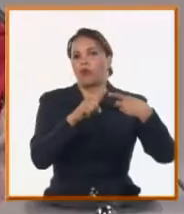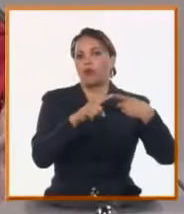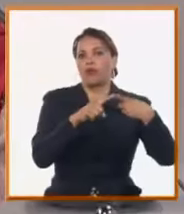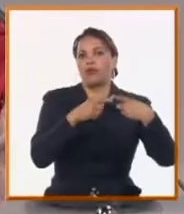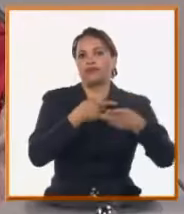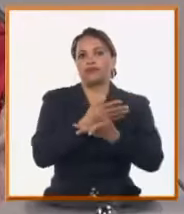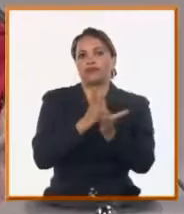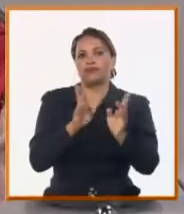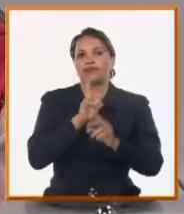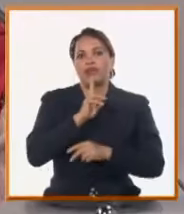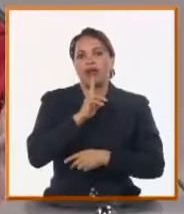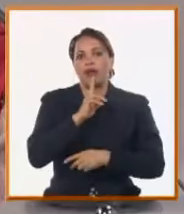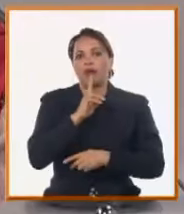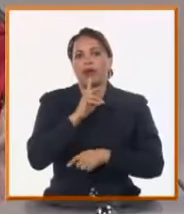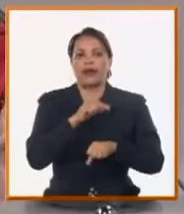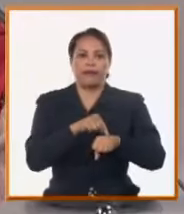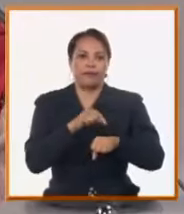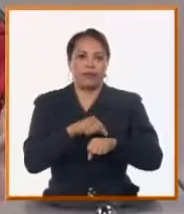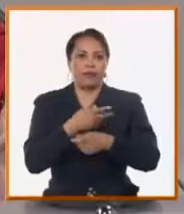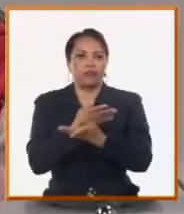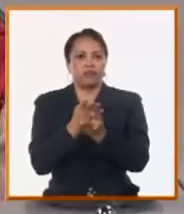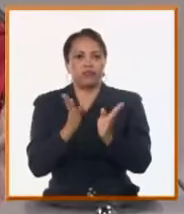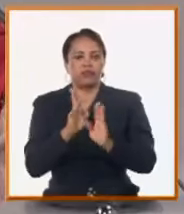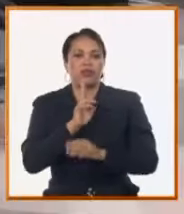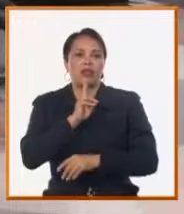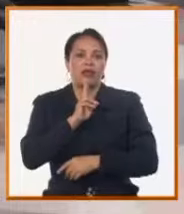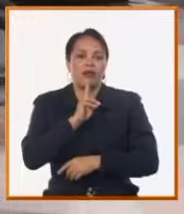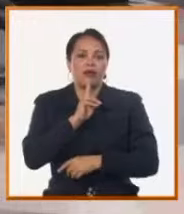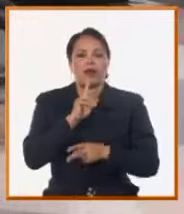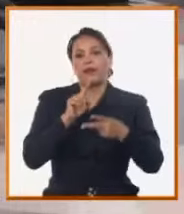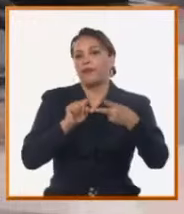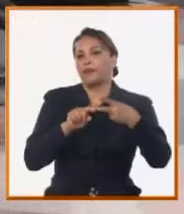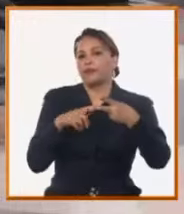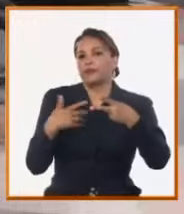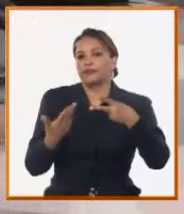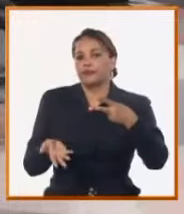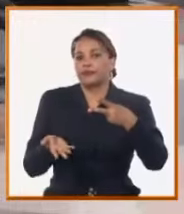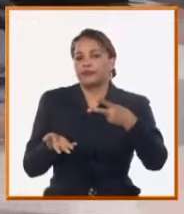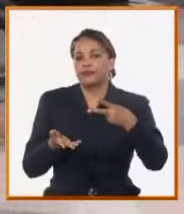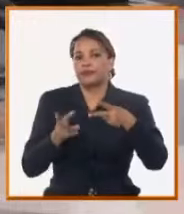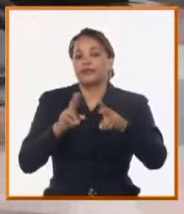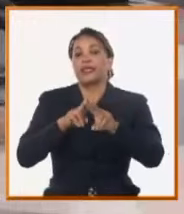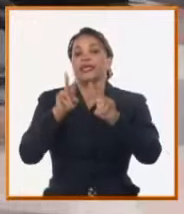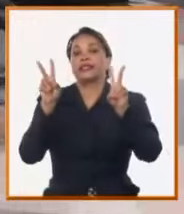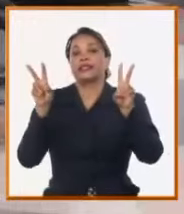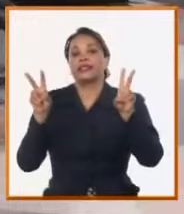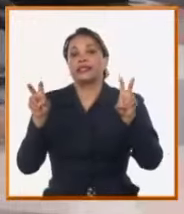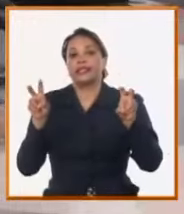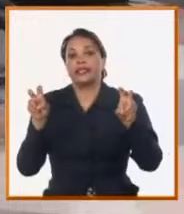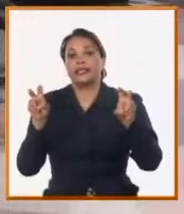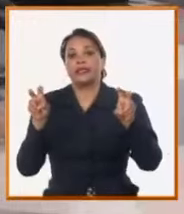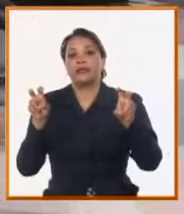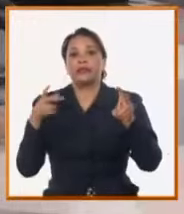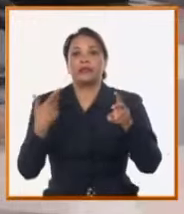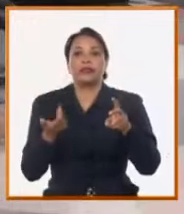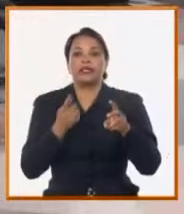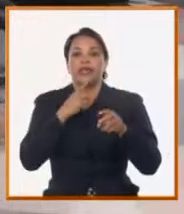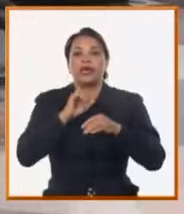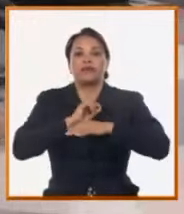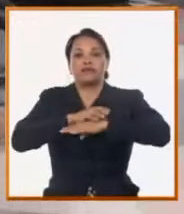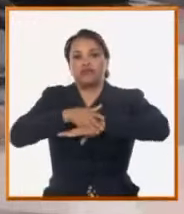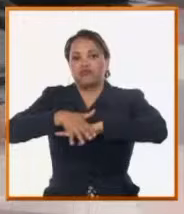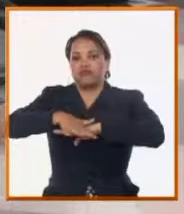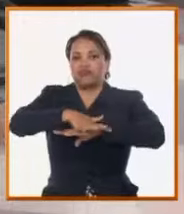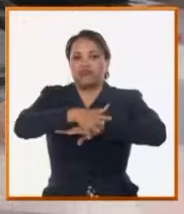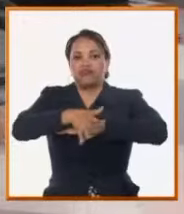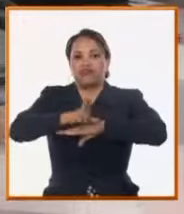los ciclos de abasto del agua, y por el otro el tema de los salideros, lo que